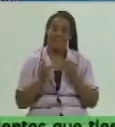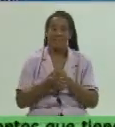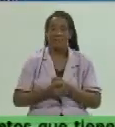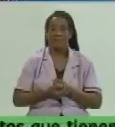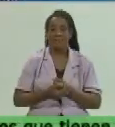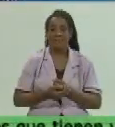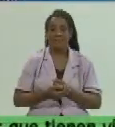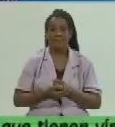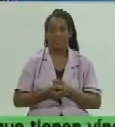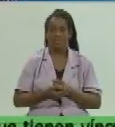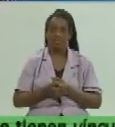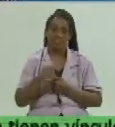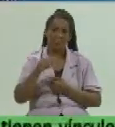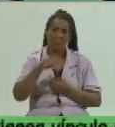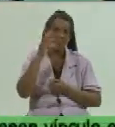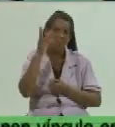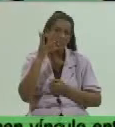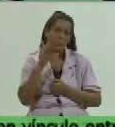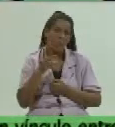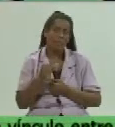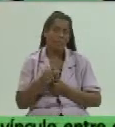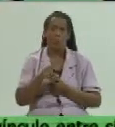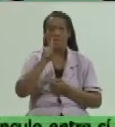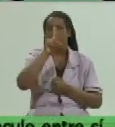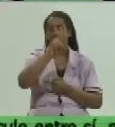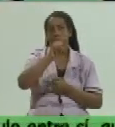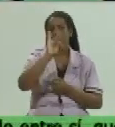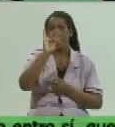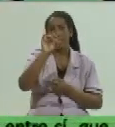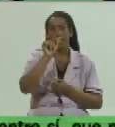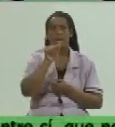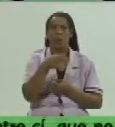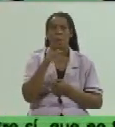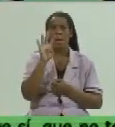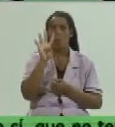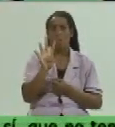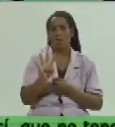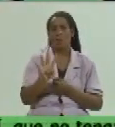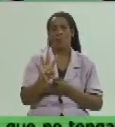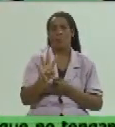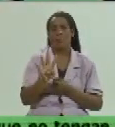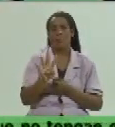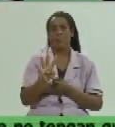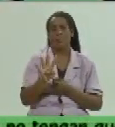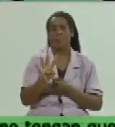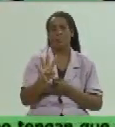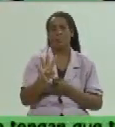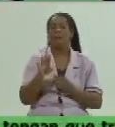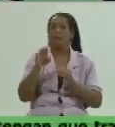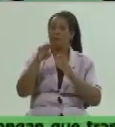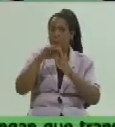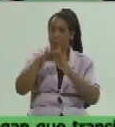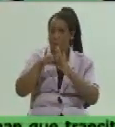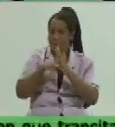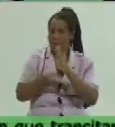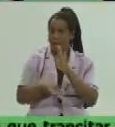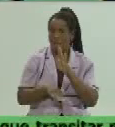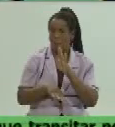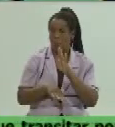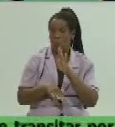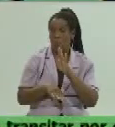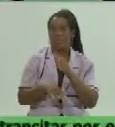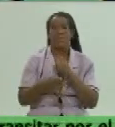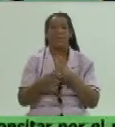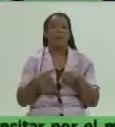incidencia hoy es de cuánto en la provincia? 17.4 es la tasa de incidencia en los últimos 15 días. Hemos bajado, esto fundamentalmente es con el